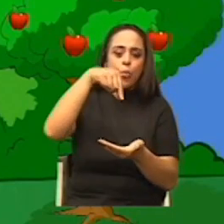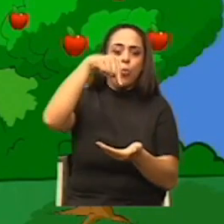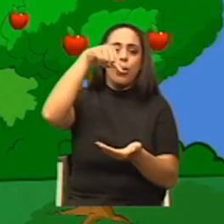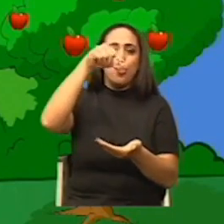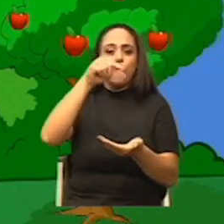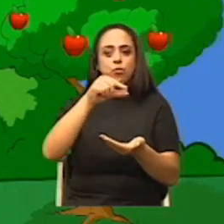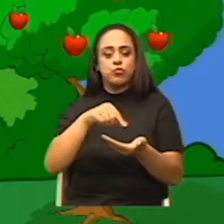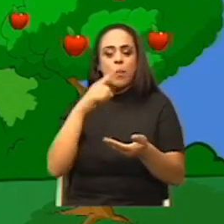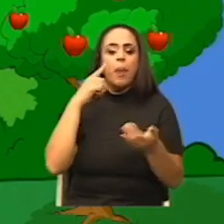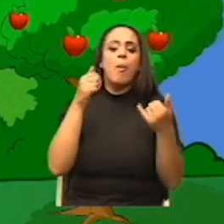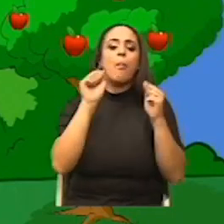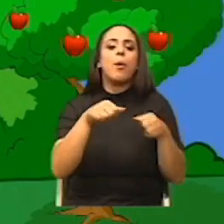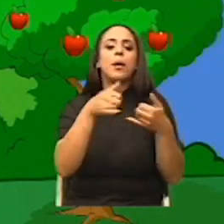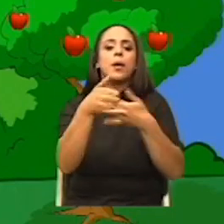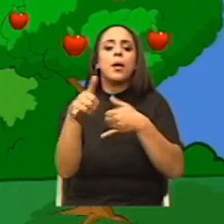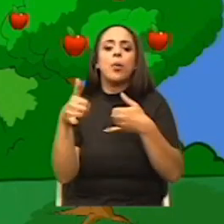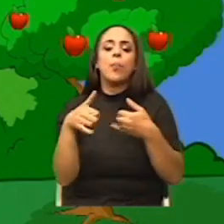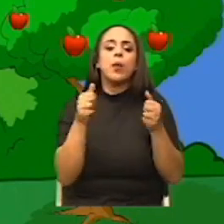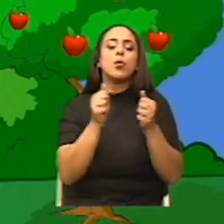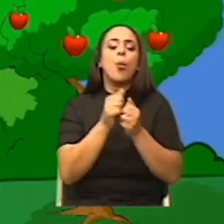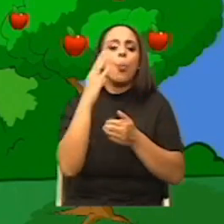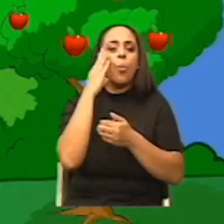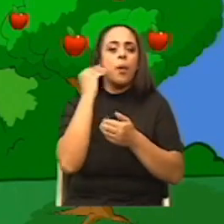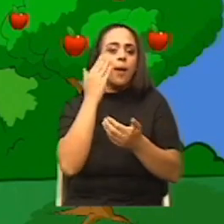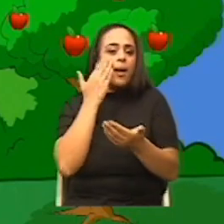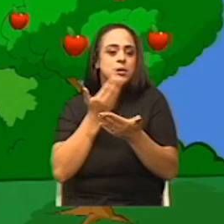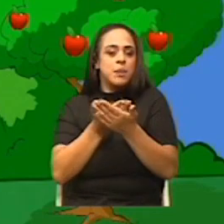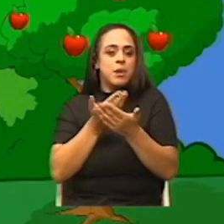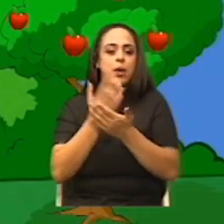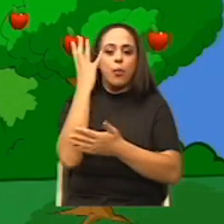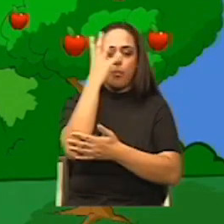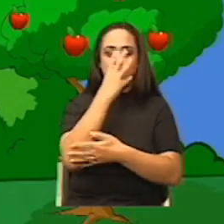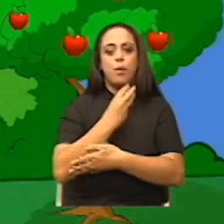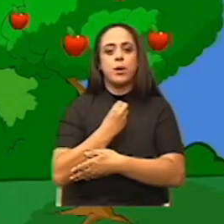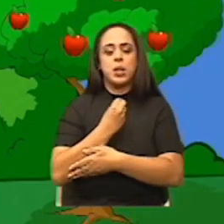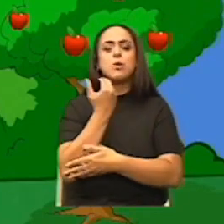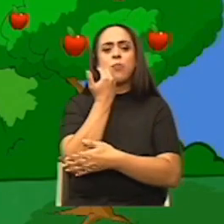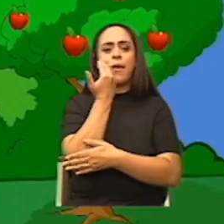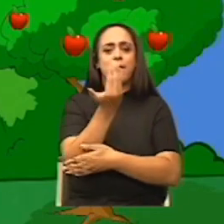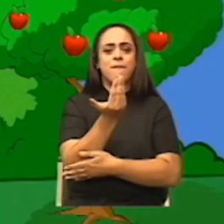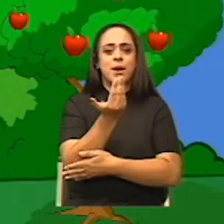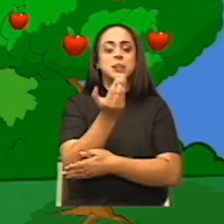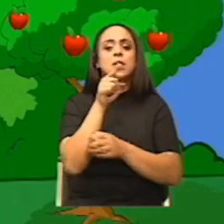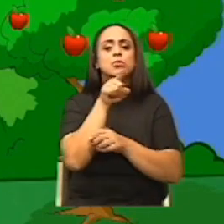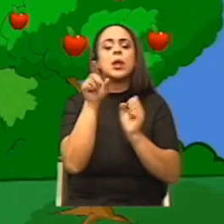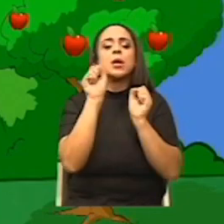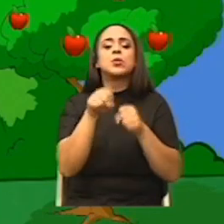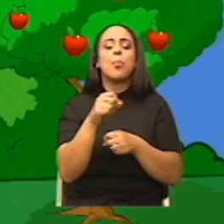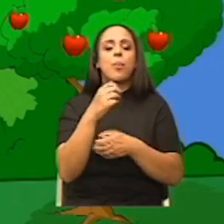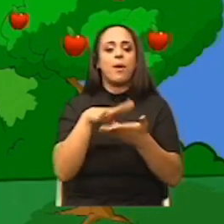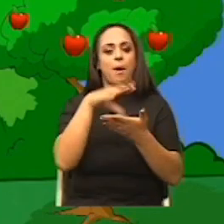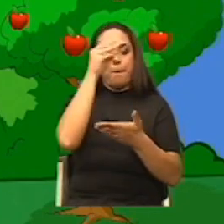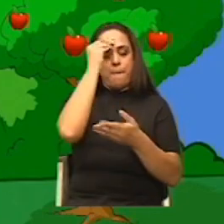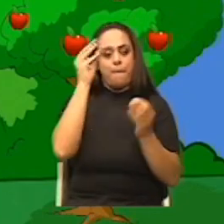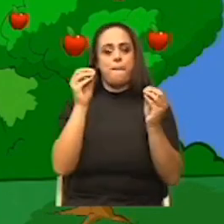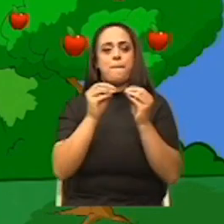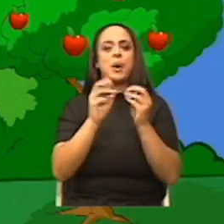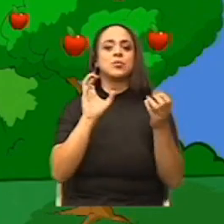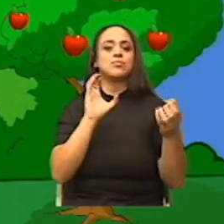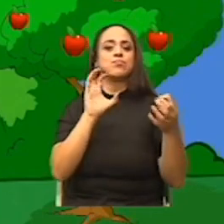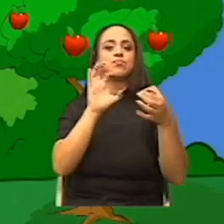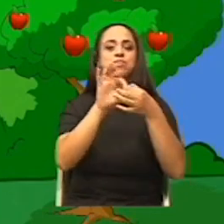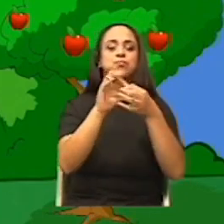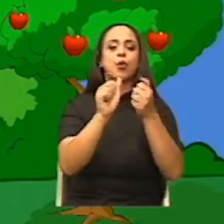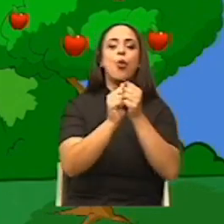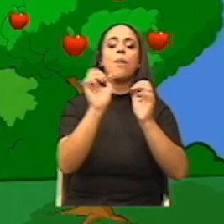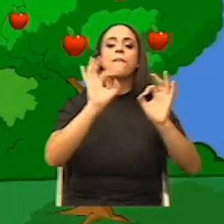puedan jugar con este experimento tan bonito y tan sencillo y sigan aprendiendo más sobre la física. Ahora sí,